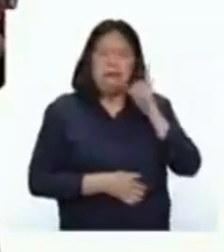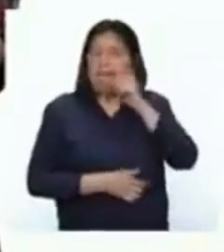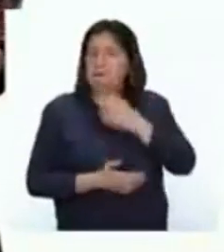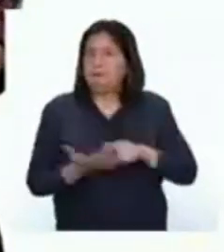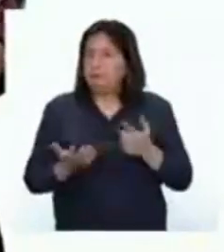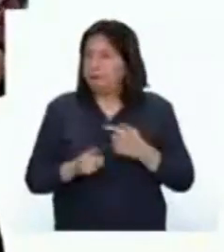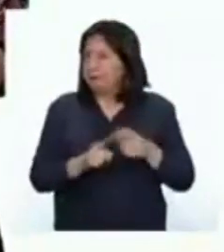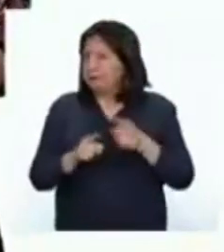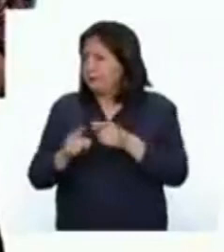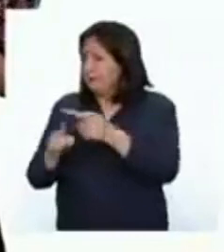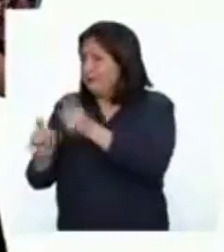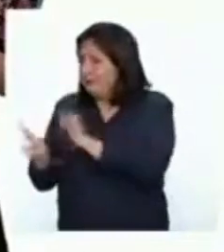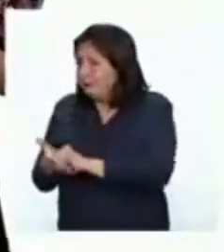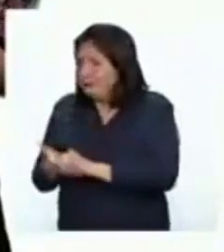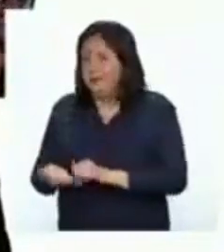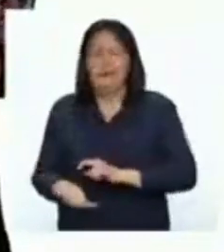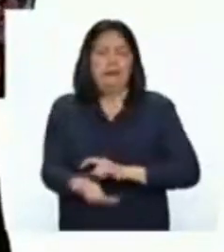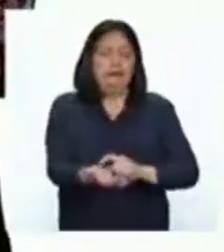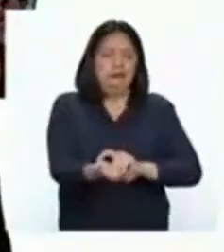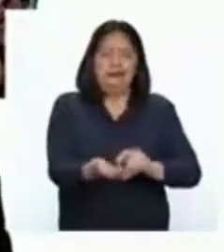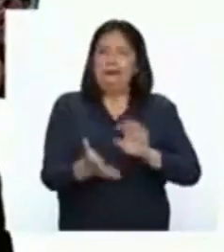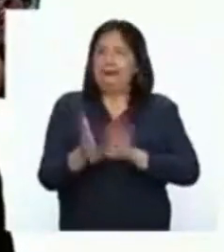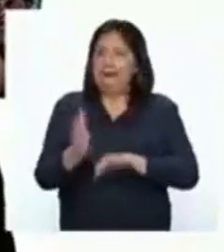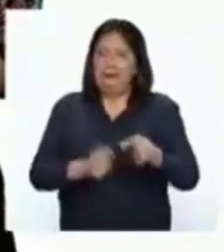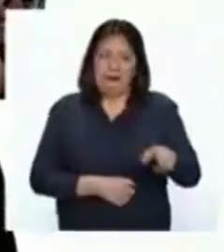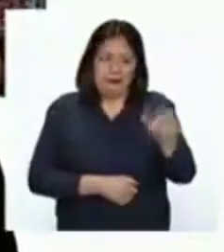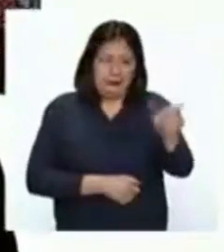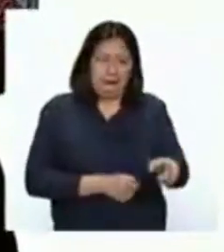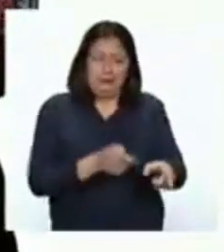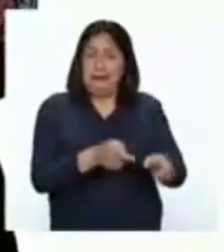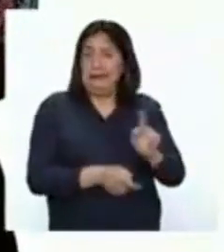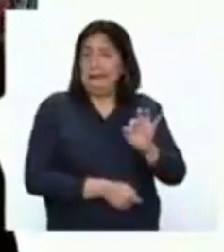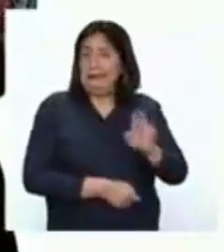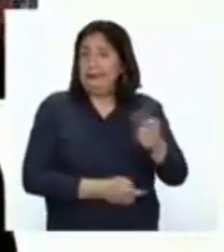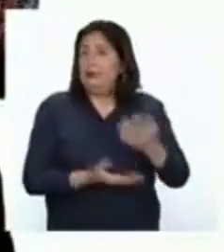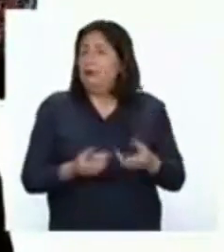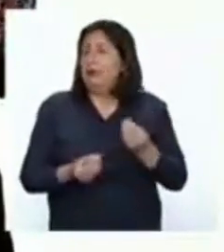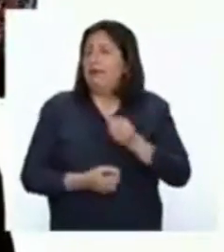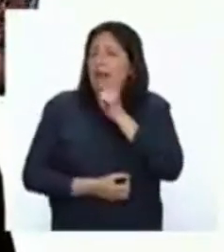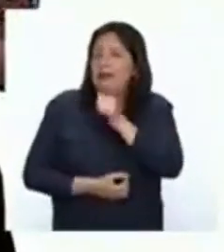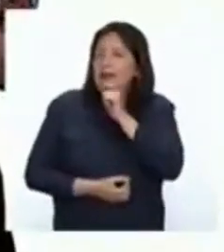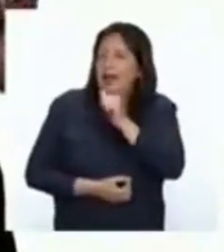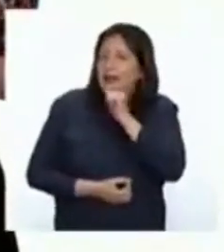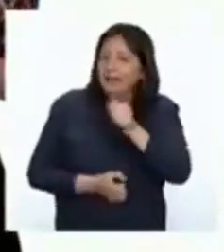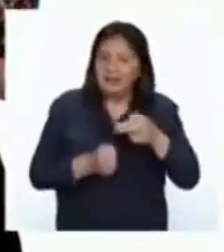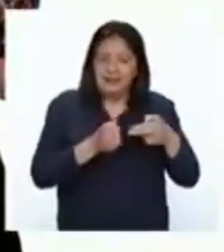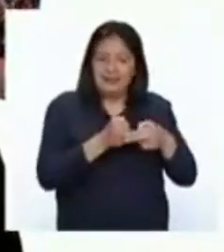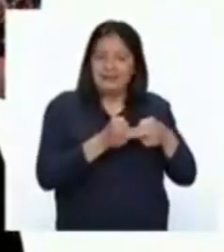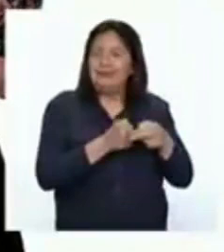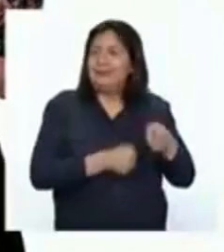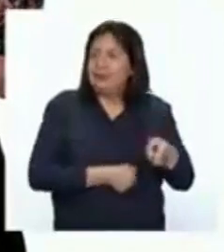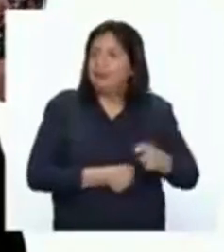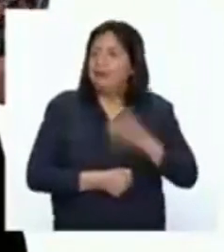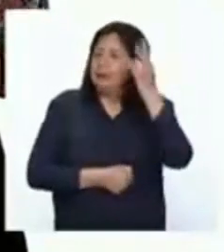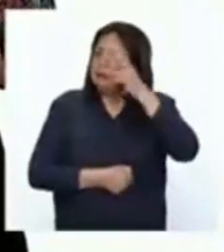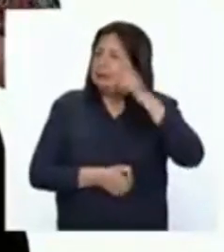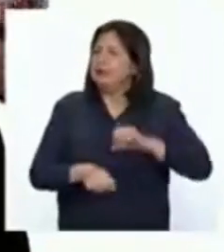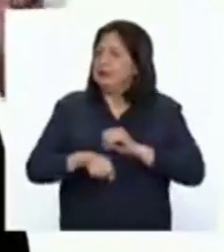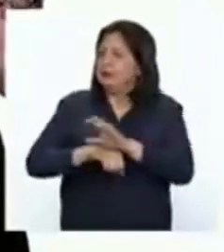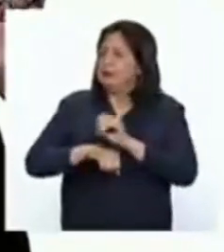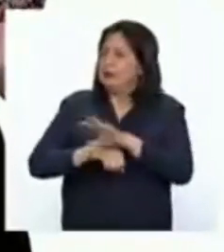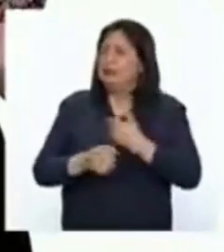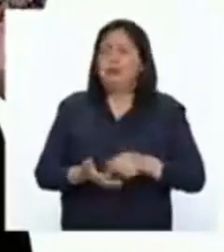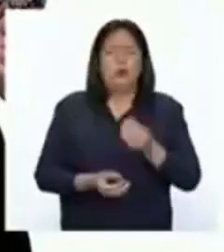Existen diferentes tipos de anemia. Teresa tenía una anemia por deficiencia de hierro. Por eso le recomendaron comer